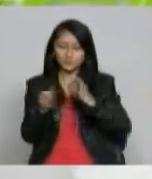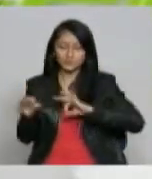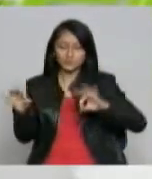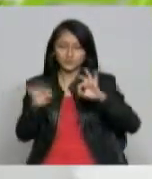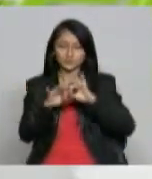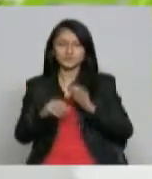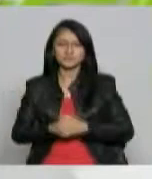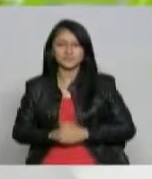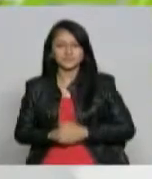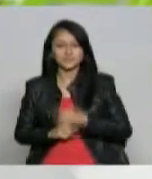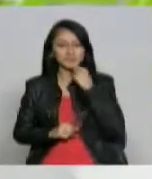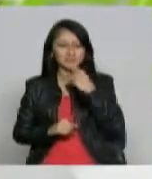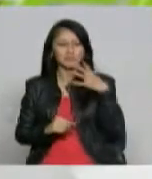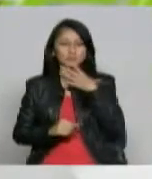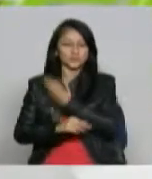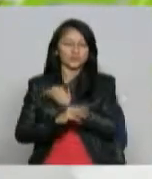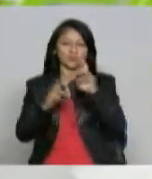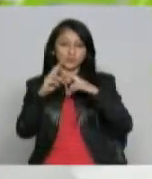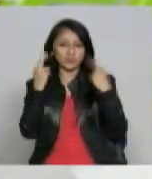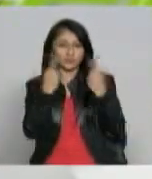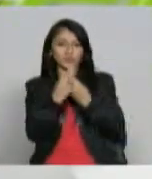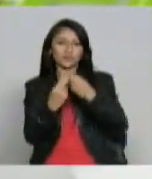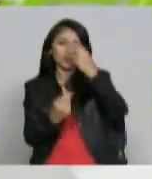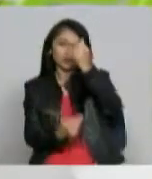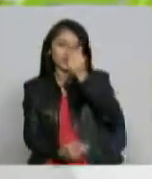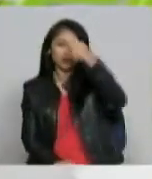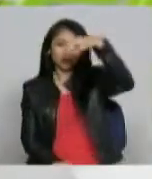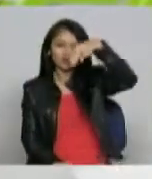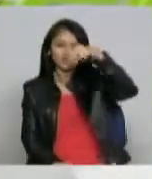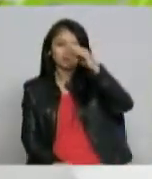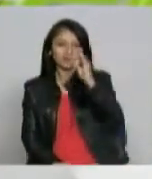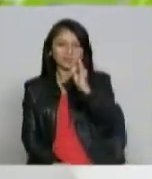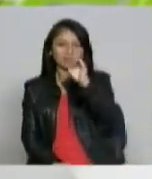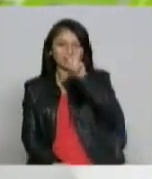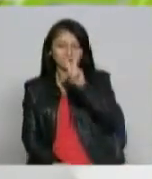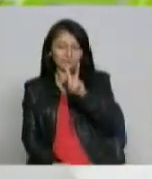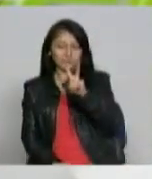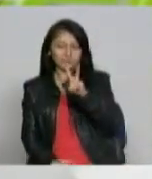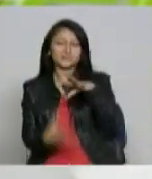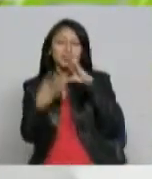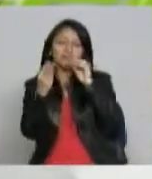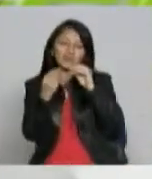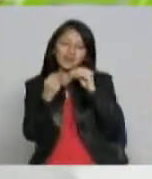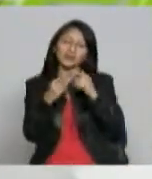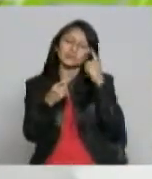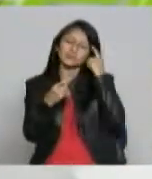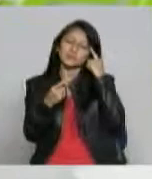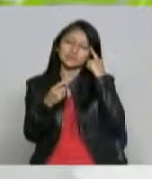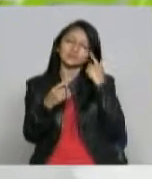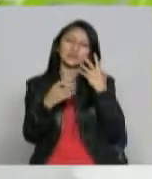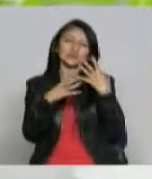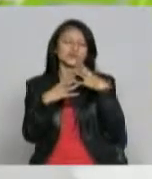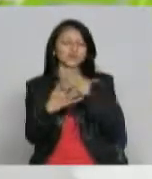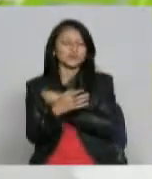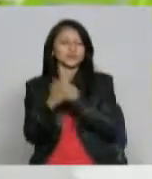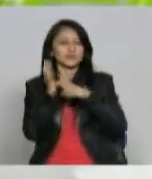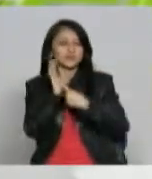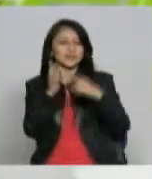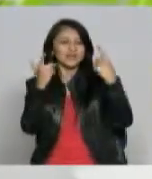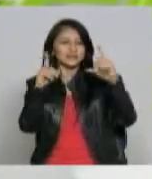días con la NTV en los en el foro pensando desde las regiones en los 60 años de la televisión